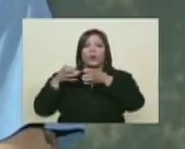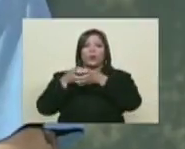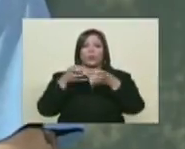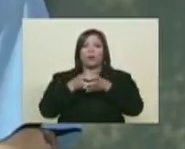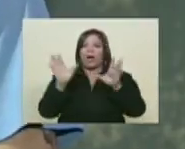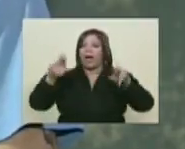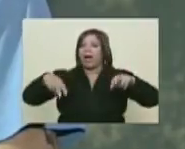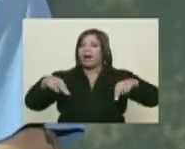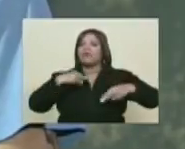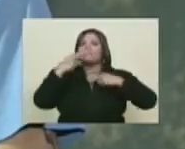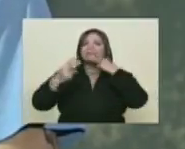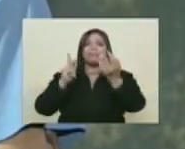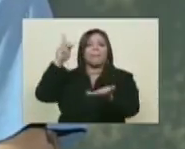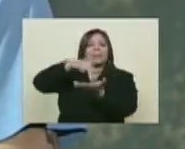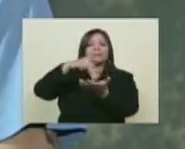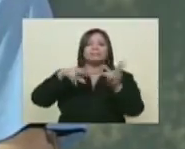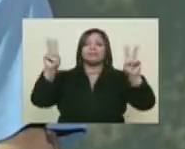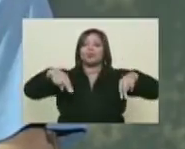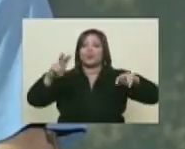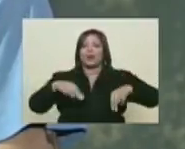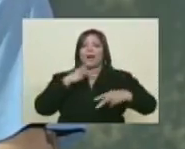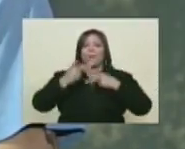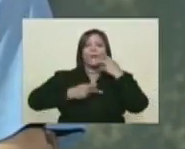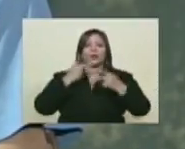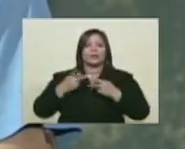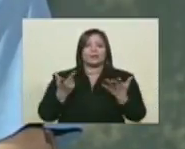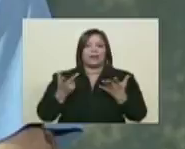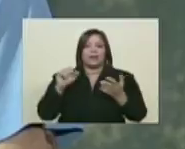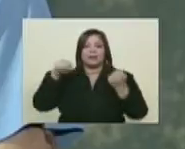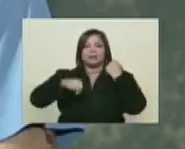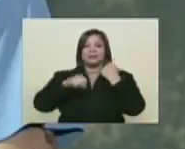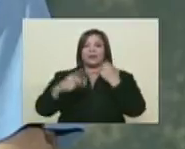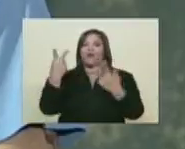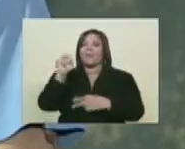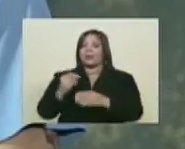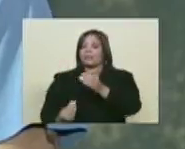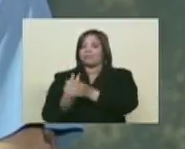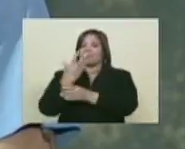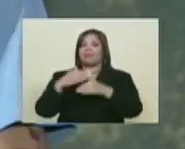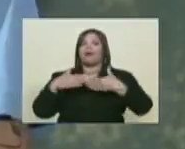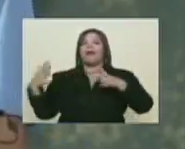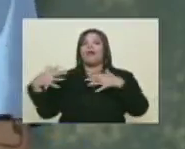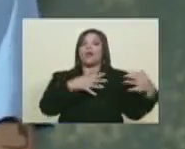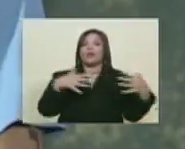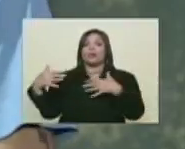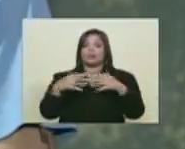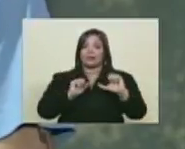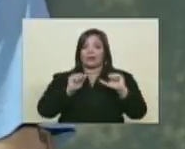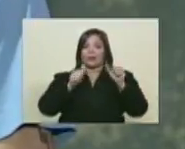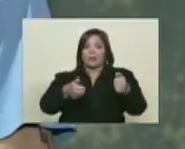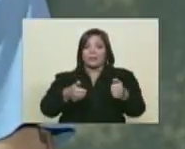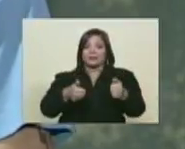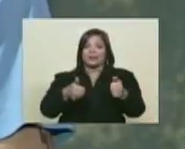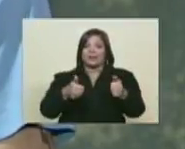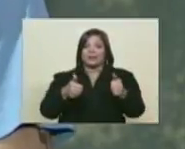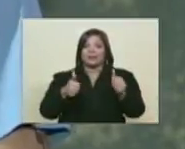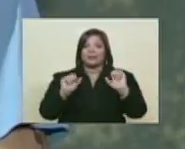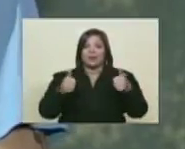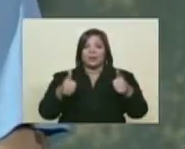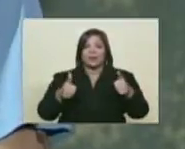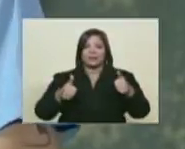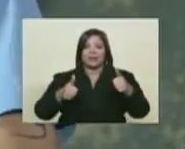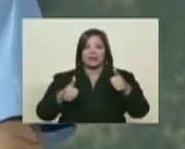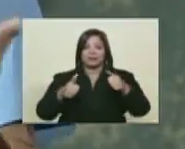tenido nunca la participación política y el siglo XX se inaugura con esa lucha que comienza, que se